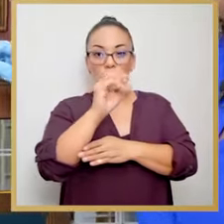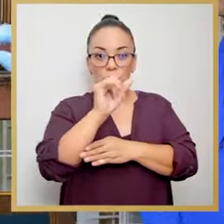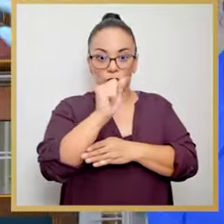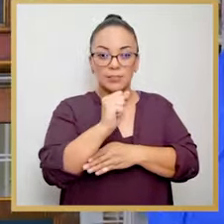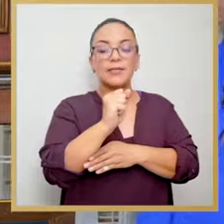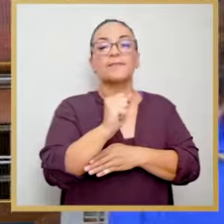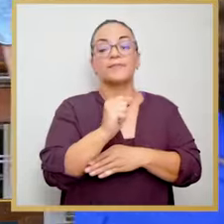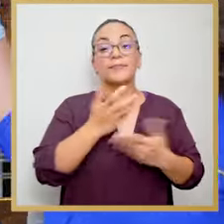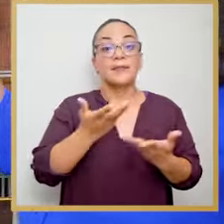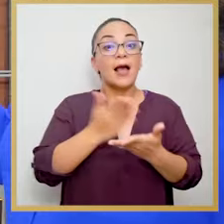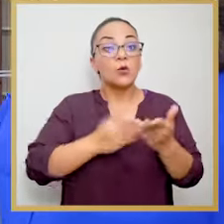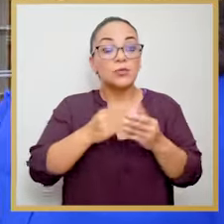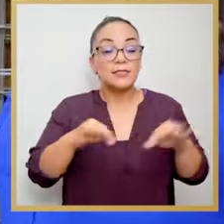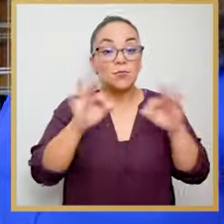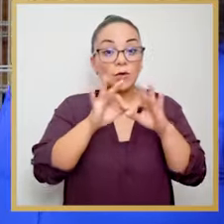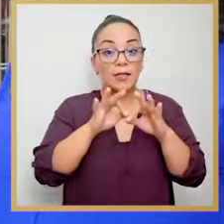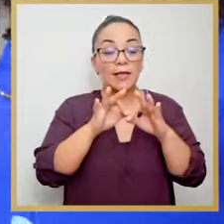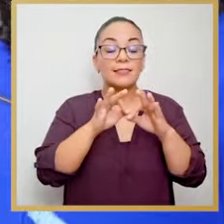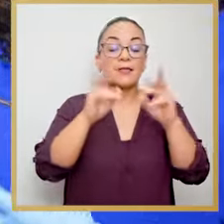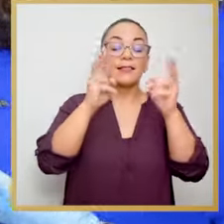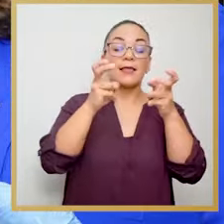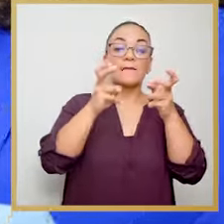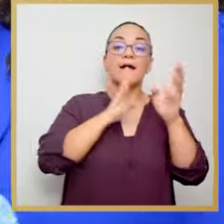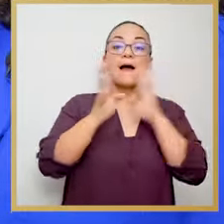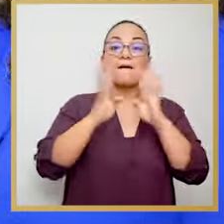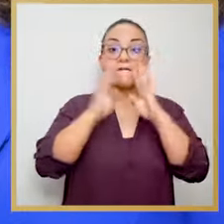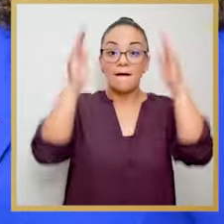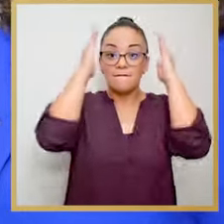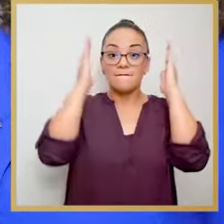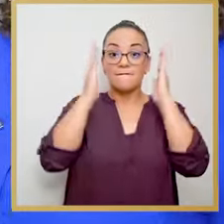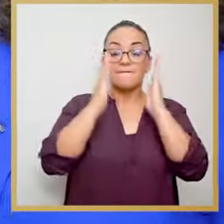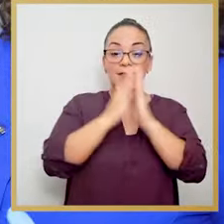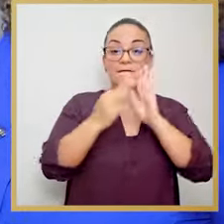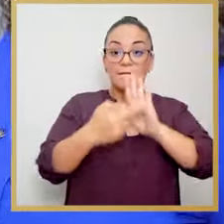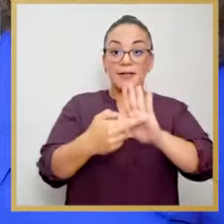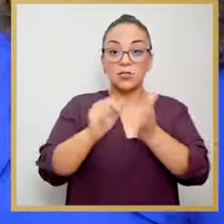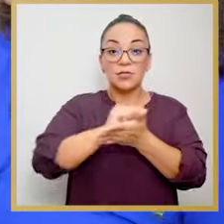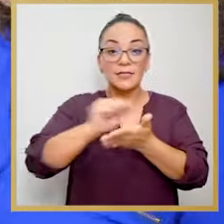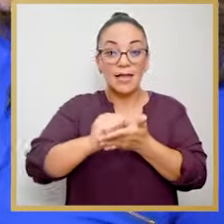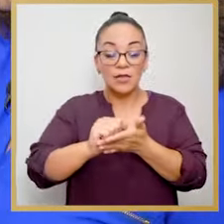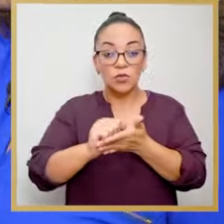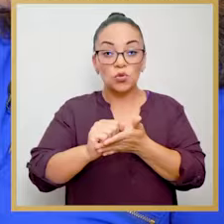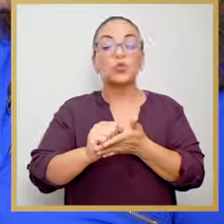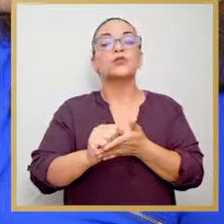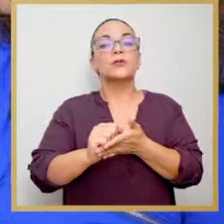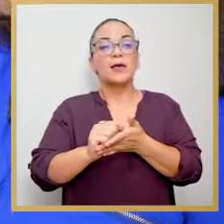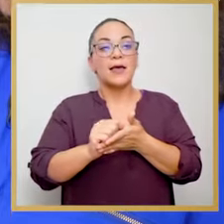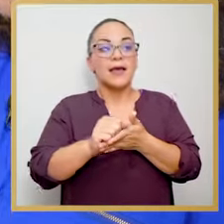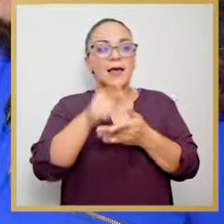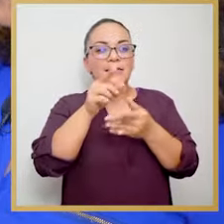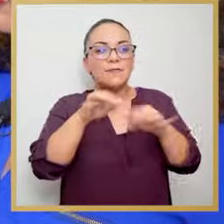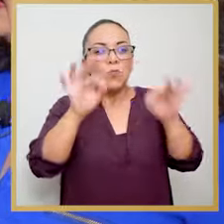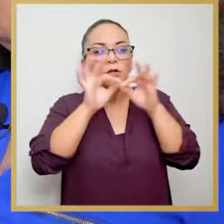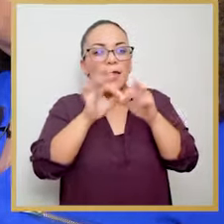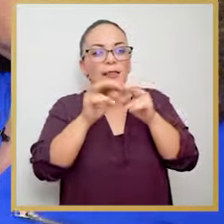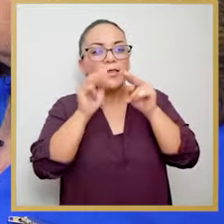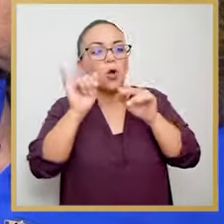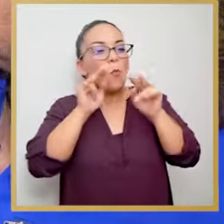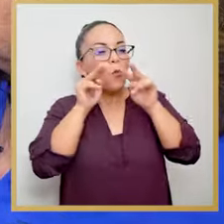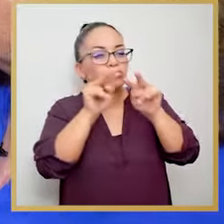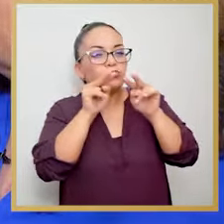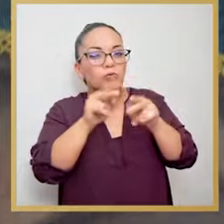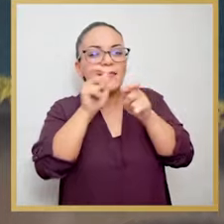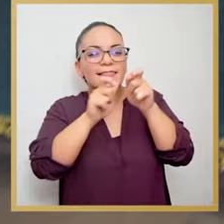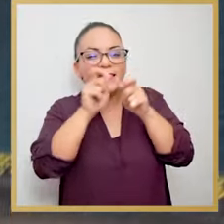Algunas, y eso es importante cuando hablamos de vírgenes, representaciones de santos, son esos pequeños detalles,